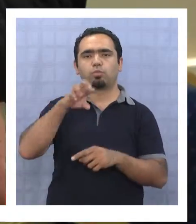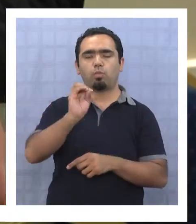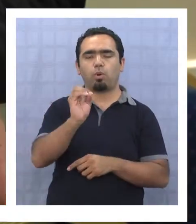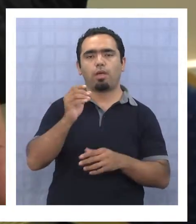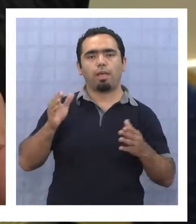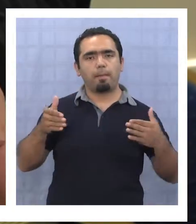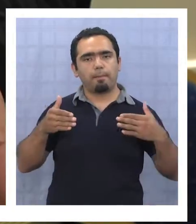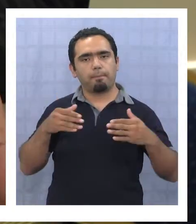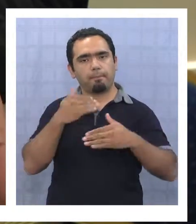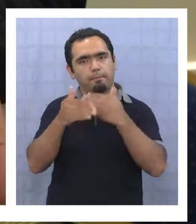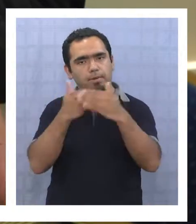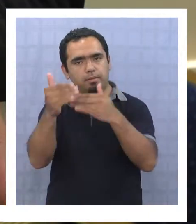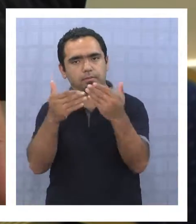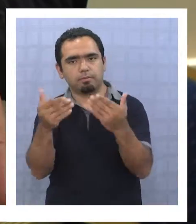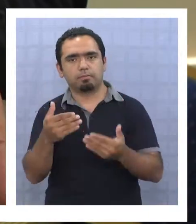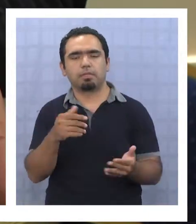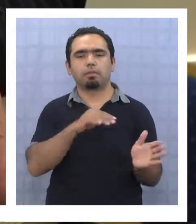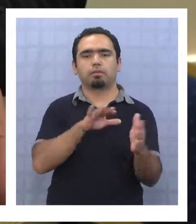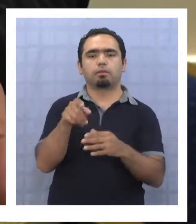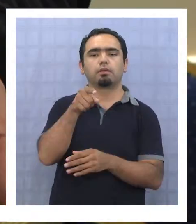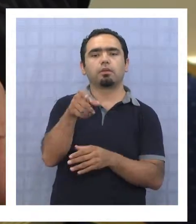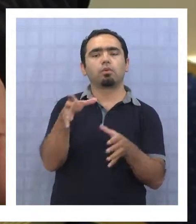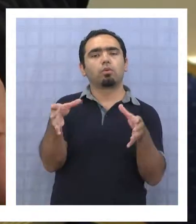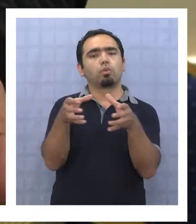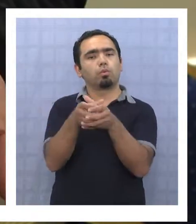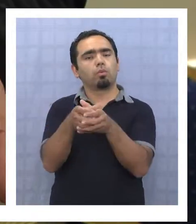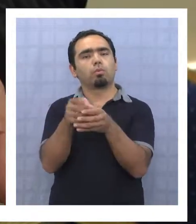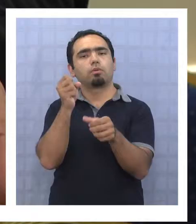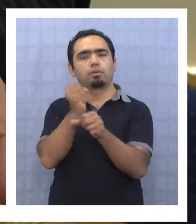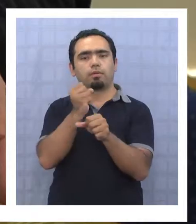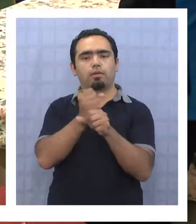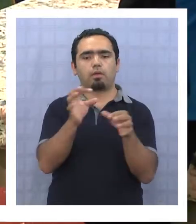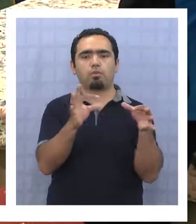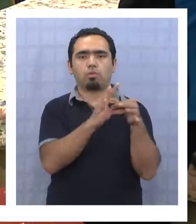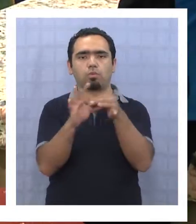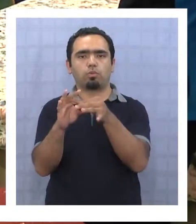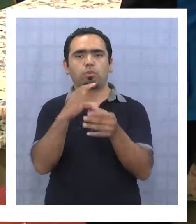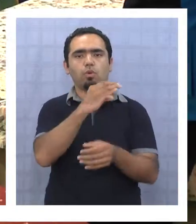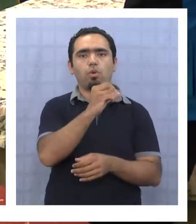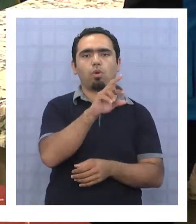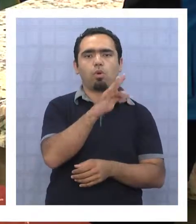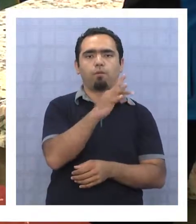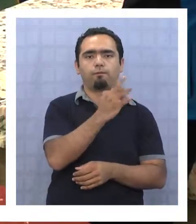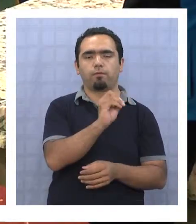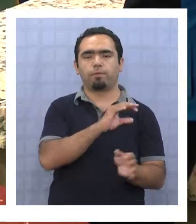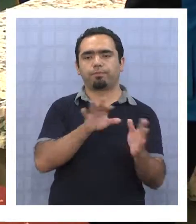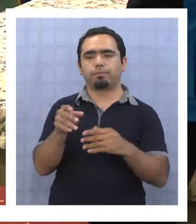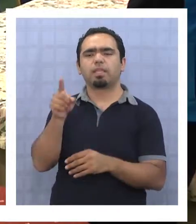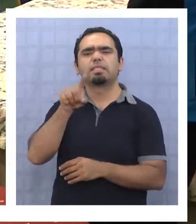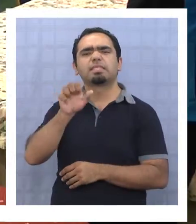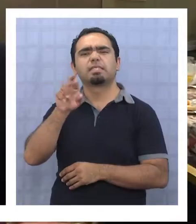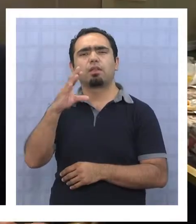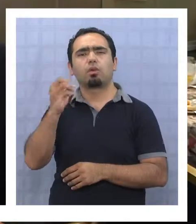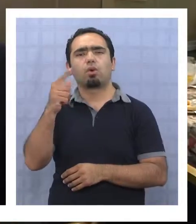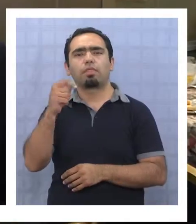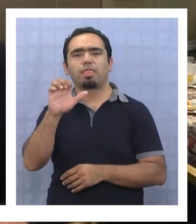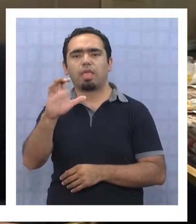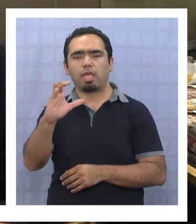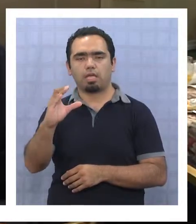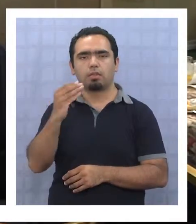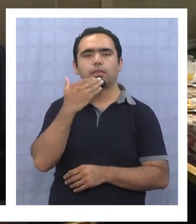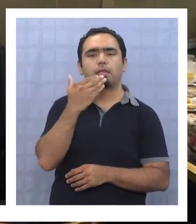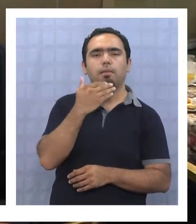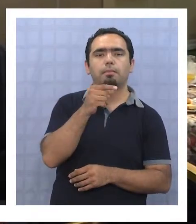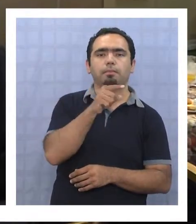impulsada por Cercotec, organismo que trabaja de manera conjunta con Corfo. Como Cercotec, como Ministerio de Economía es ese.